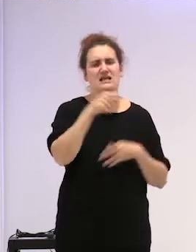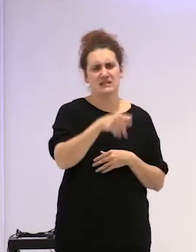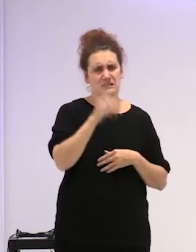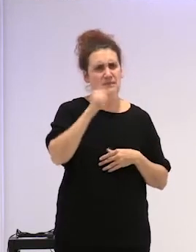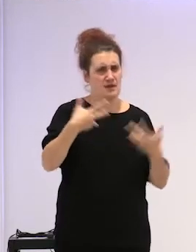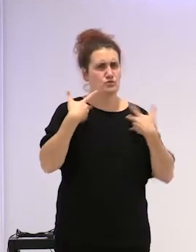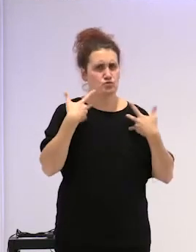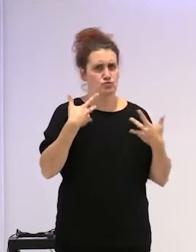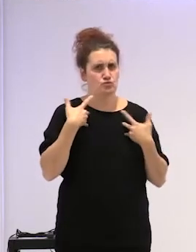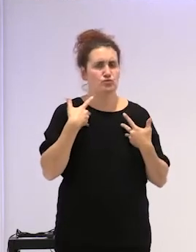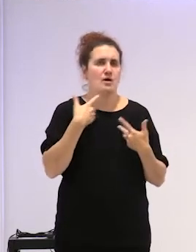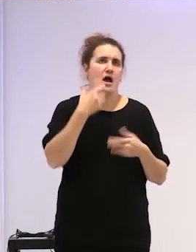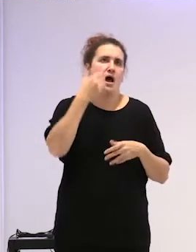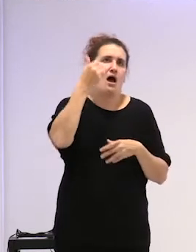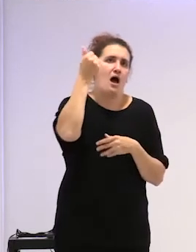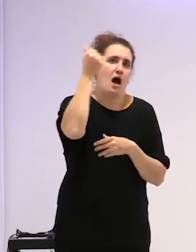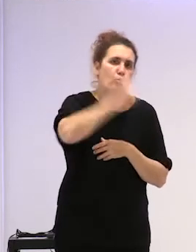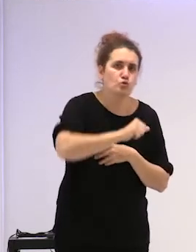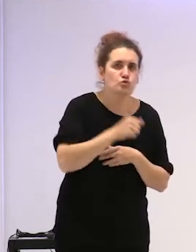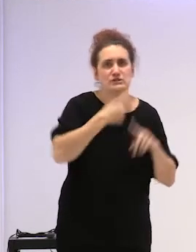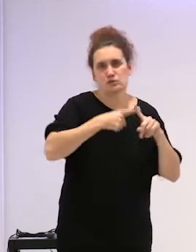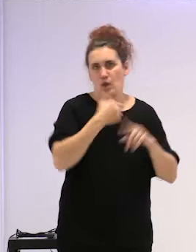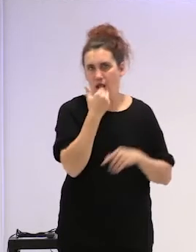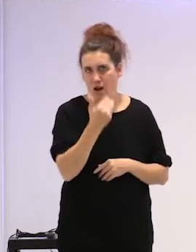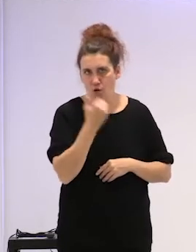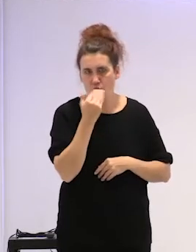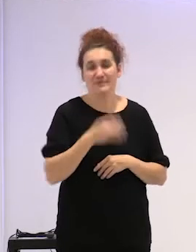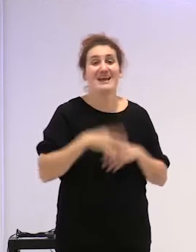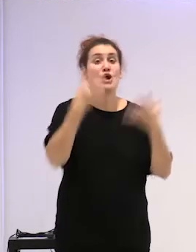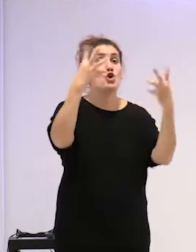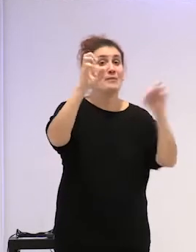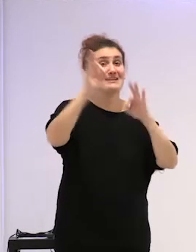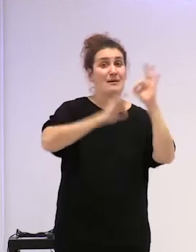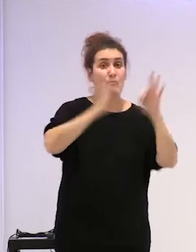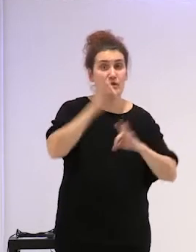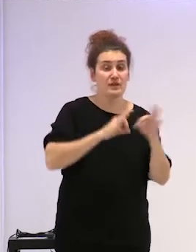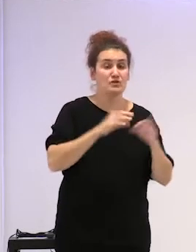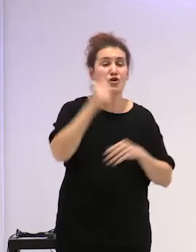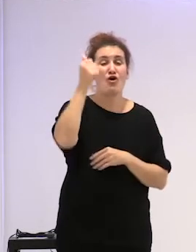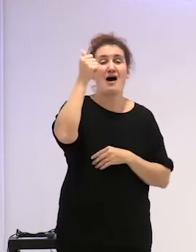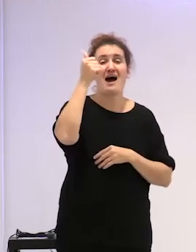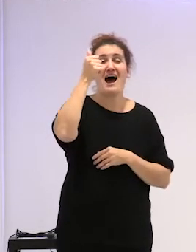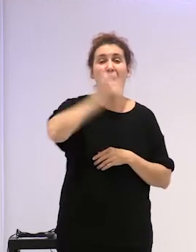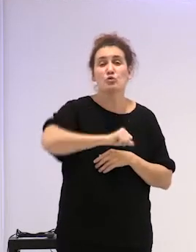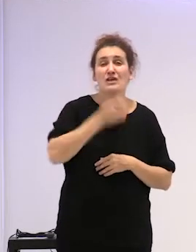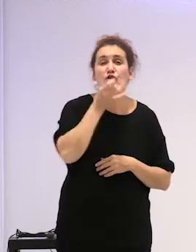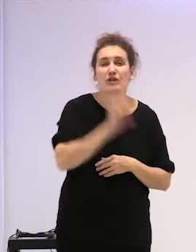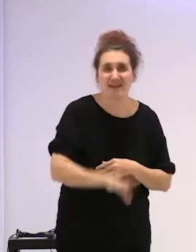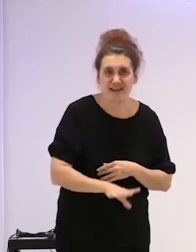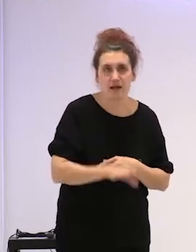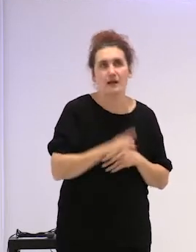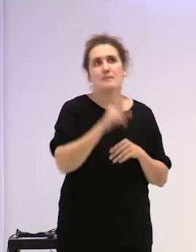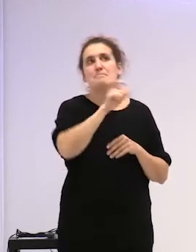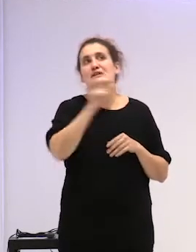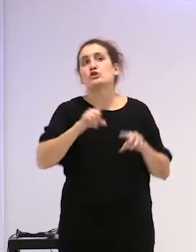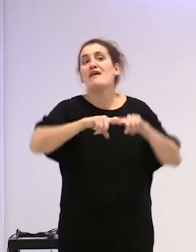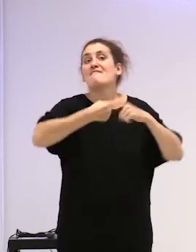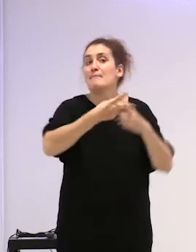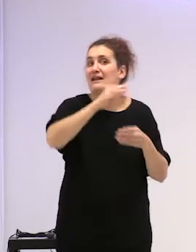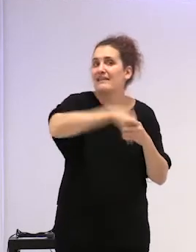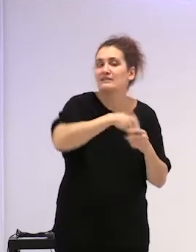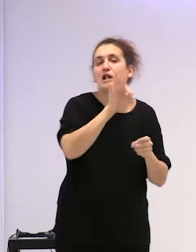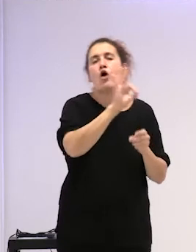tipo de abuso sexual. Y en el 90% de los casos, el abusador es miembro de la familia o alguien muy